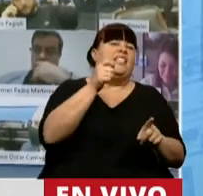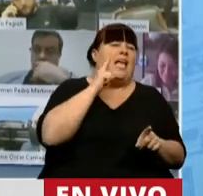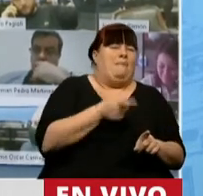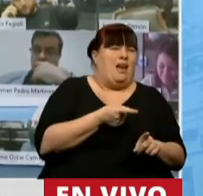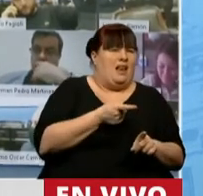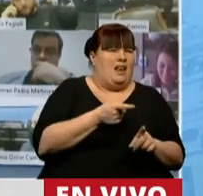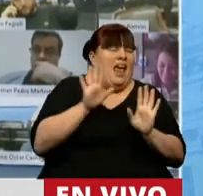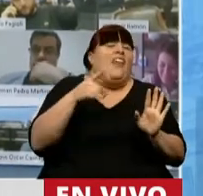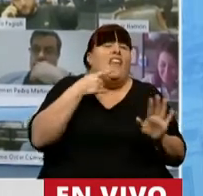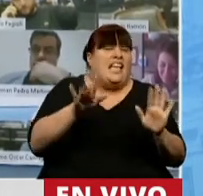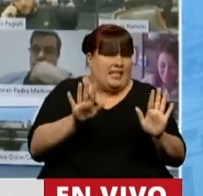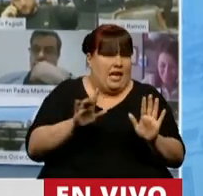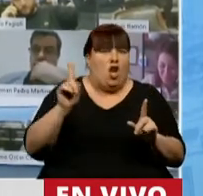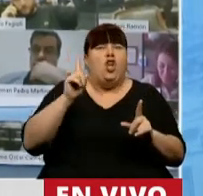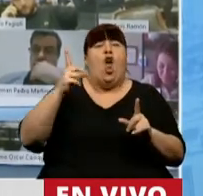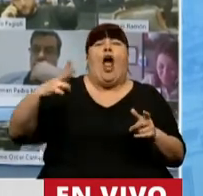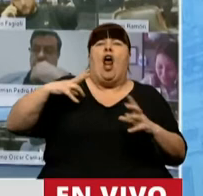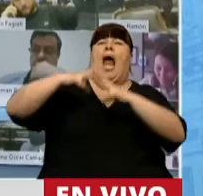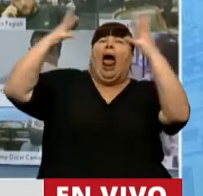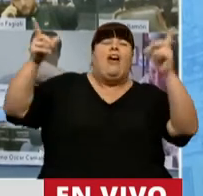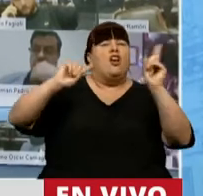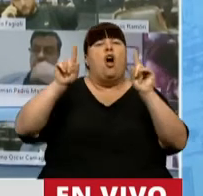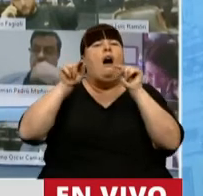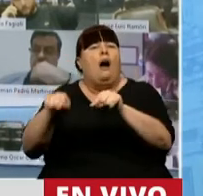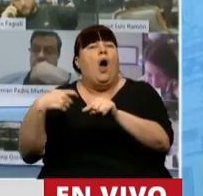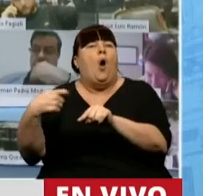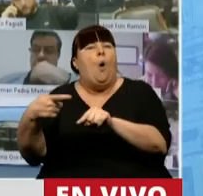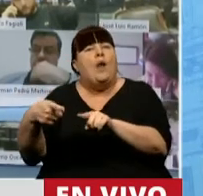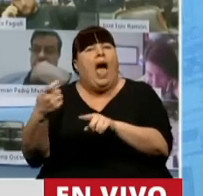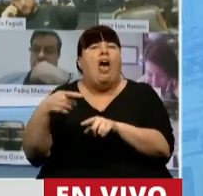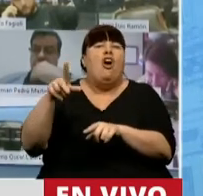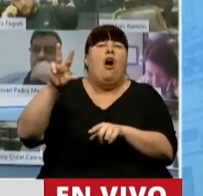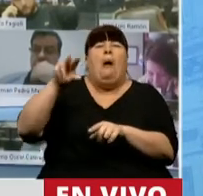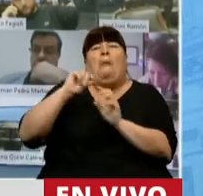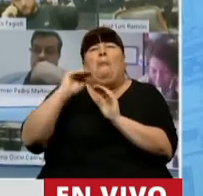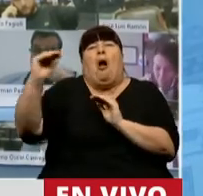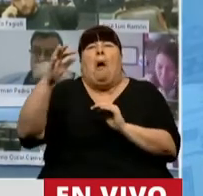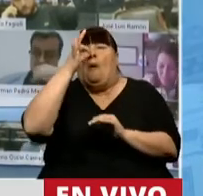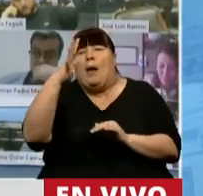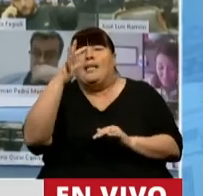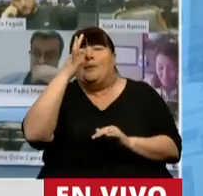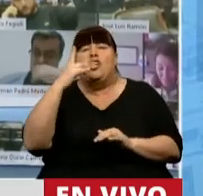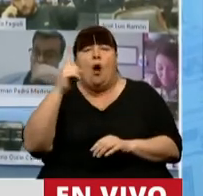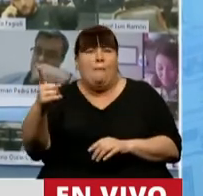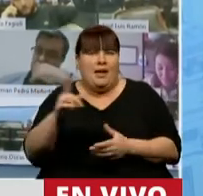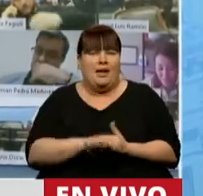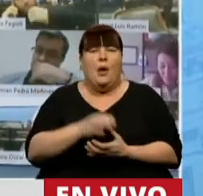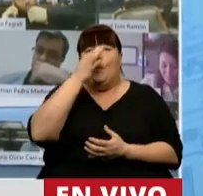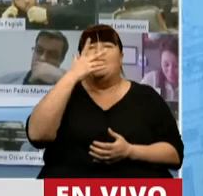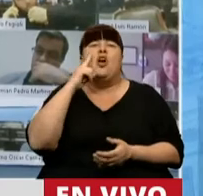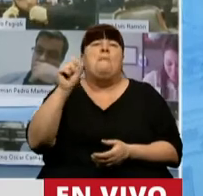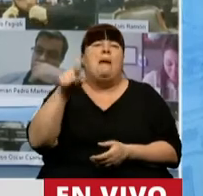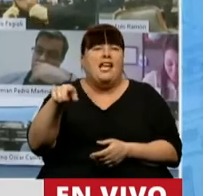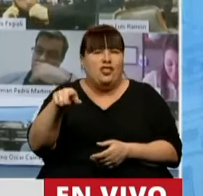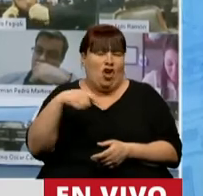.000. Eso nos decían. No los grandes grupos económicos, etcétera, sino el jubilado o la jubilada que cobra un poquito más, 20.000, 25.000, 30.000, 35.000